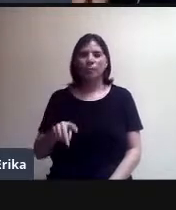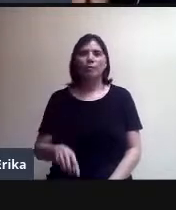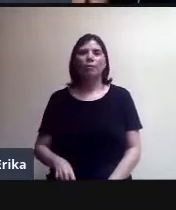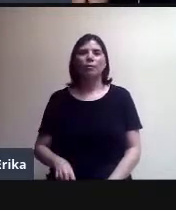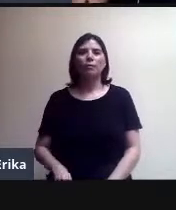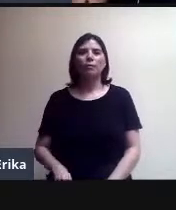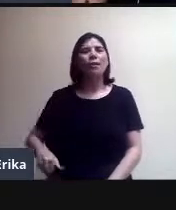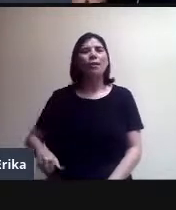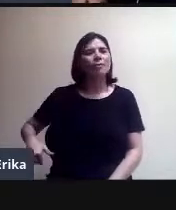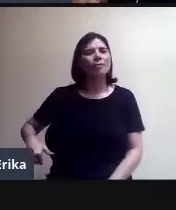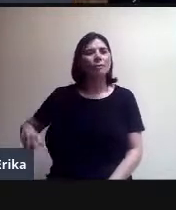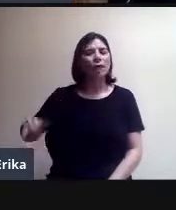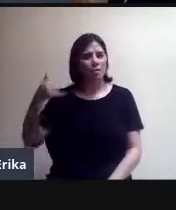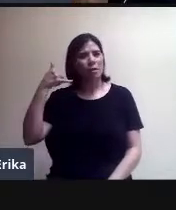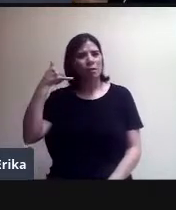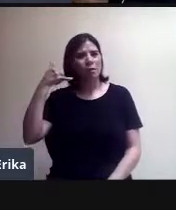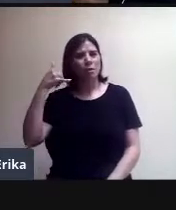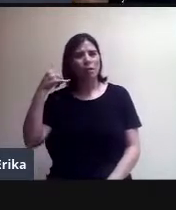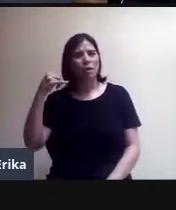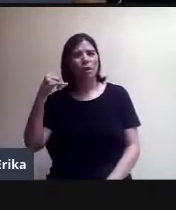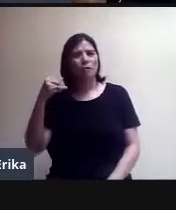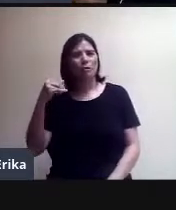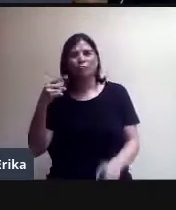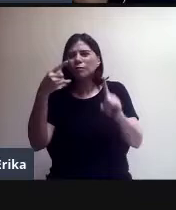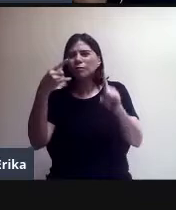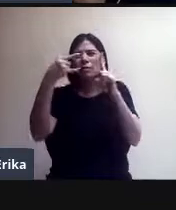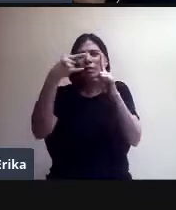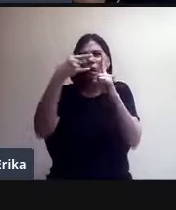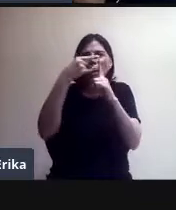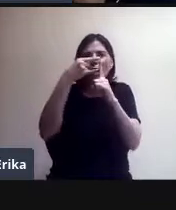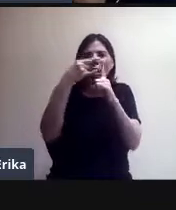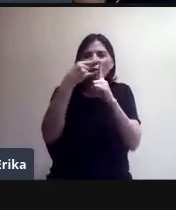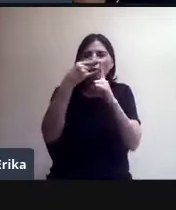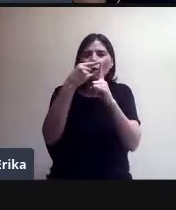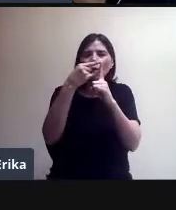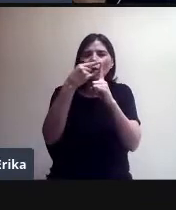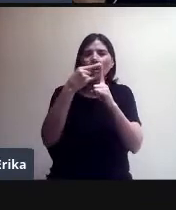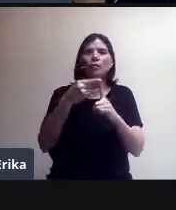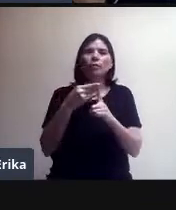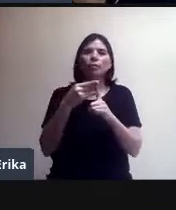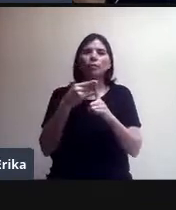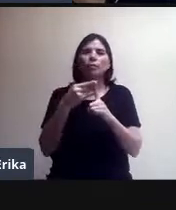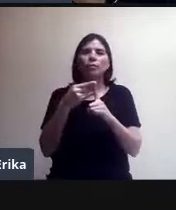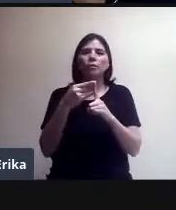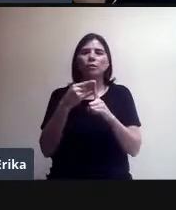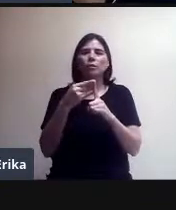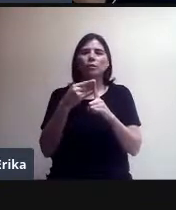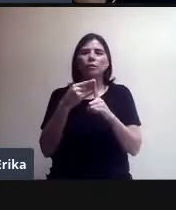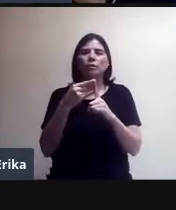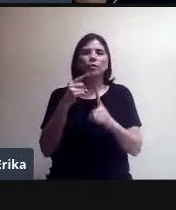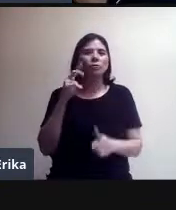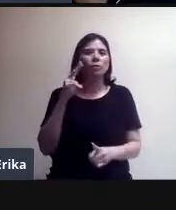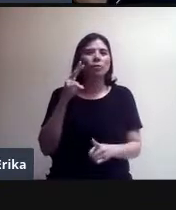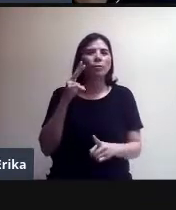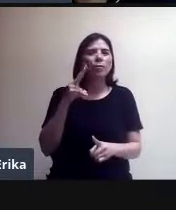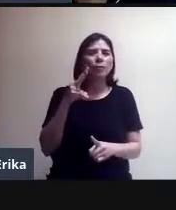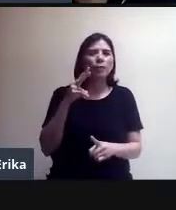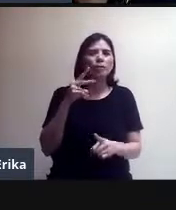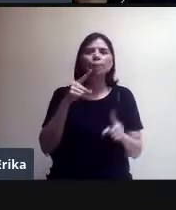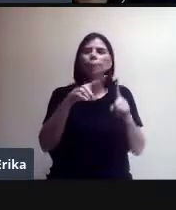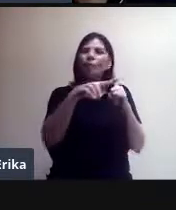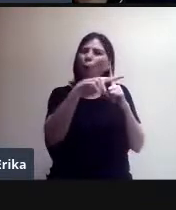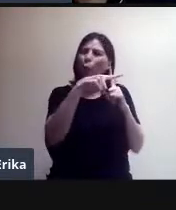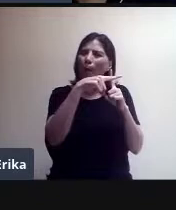el cuadro donde no está el cuadradito azul, el cuadro del símbolo de más,